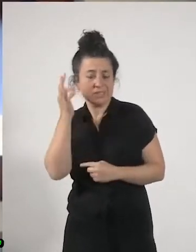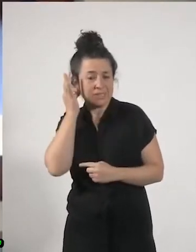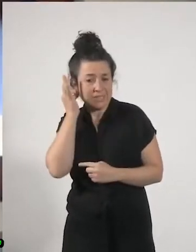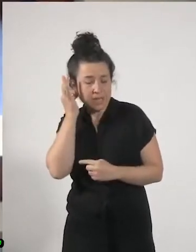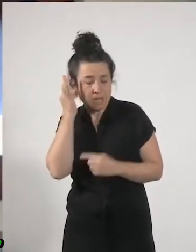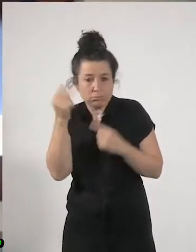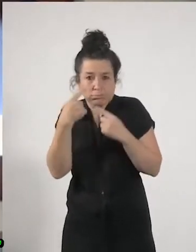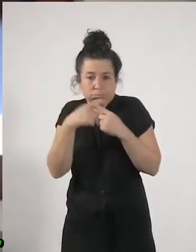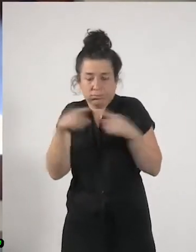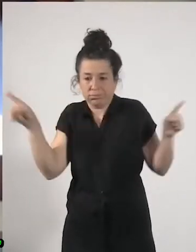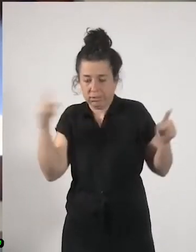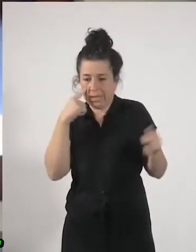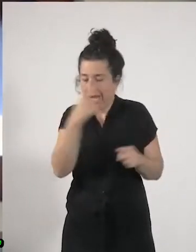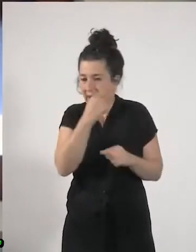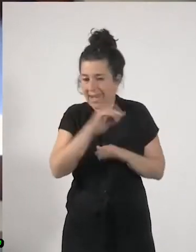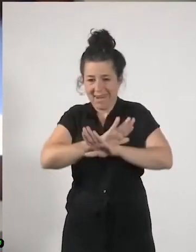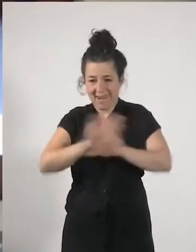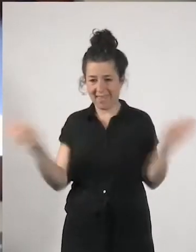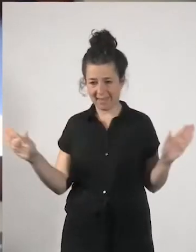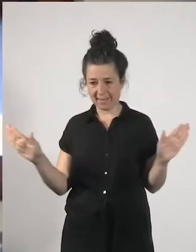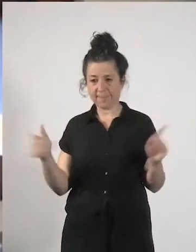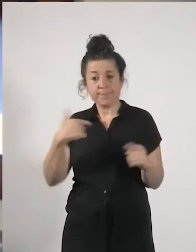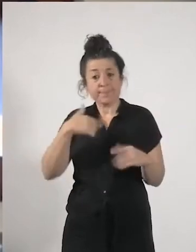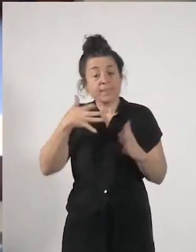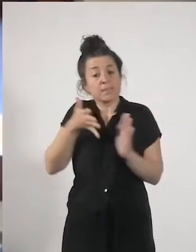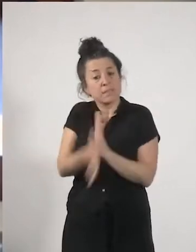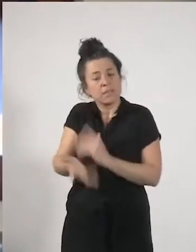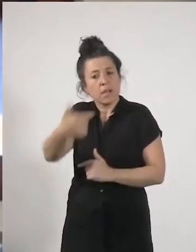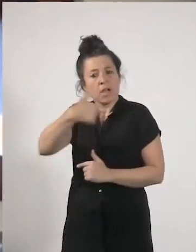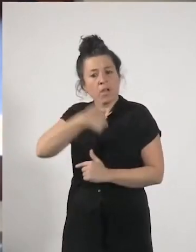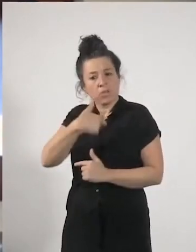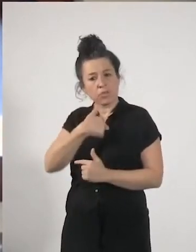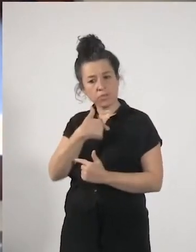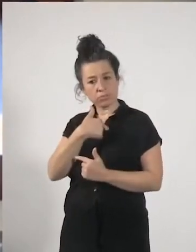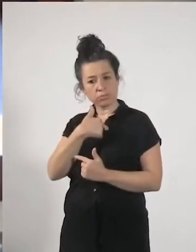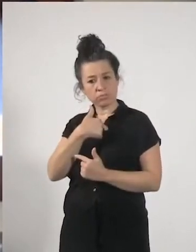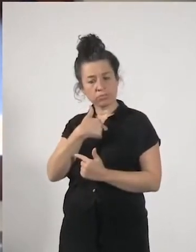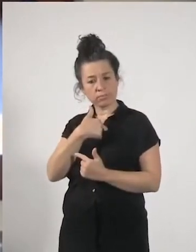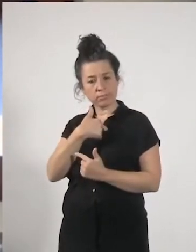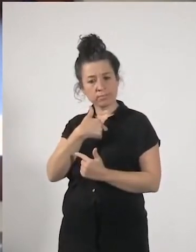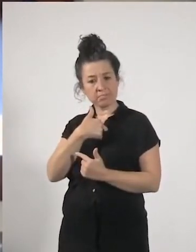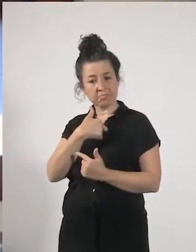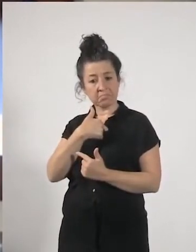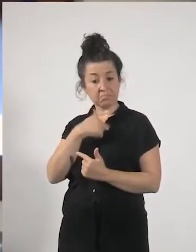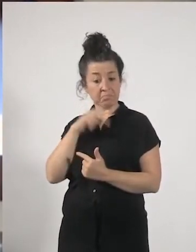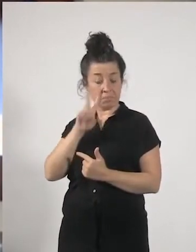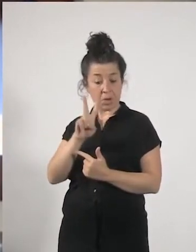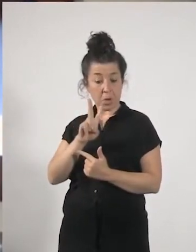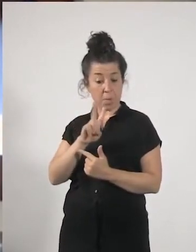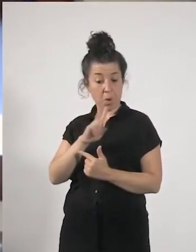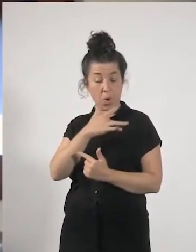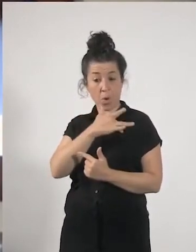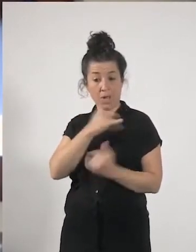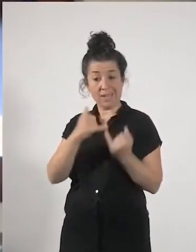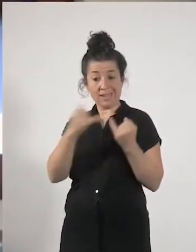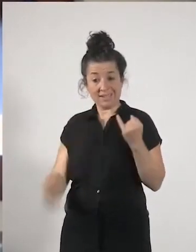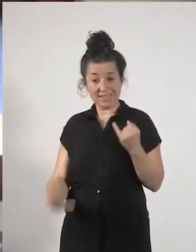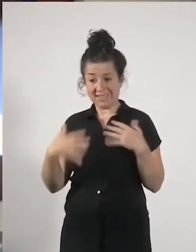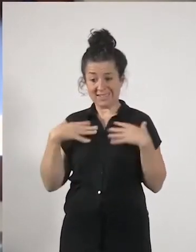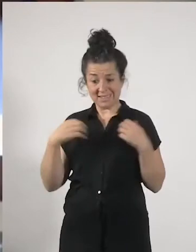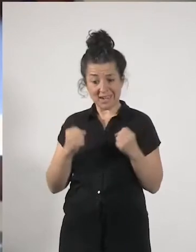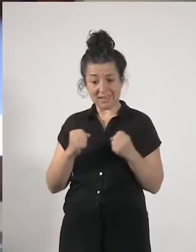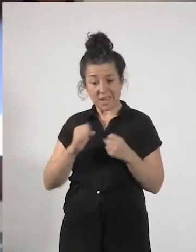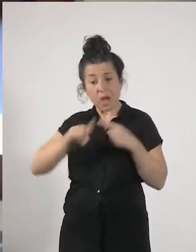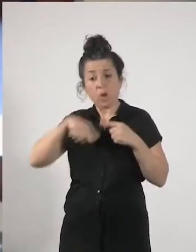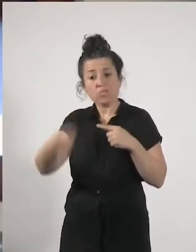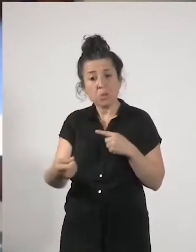y yo no doy por hecho por tanto que todo eso era un producto de la crisis sanitaria y tampoco doy por hecho que